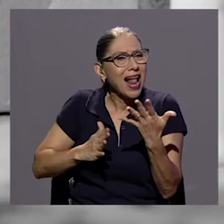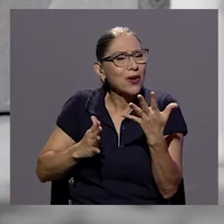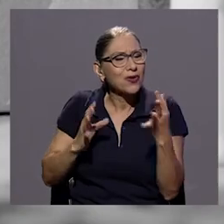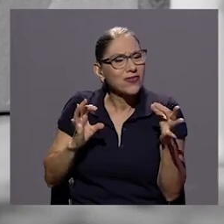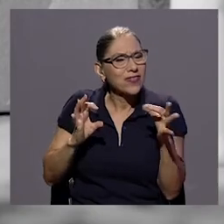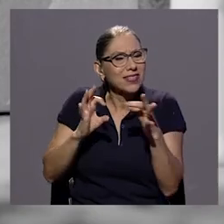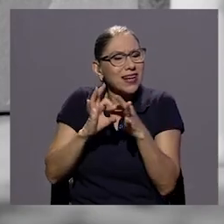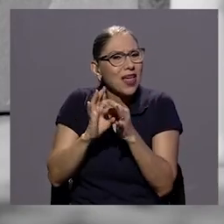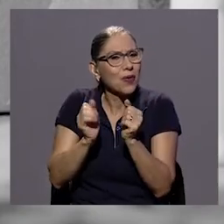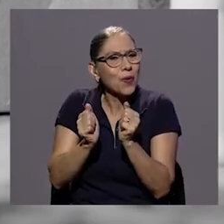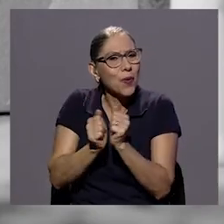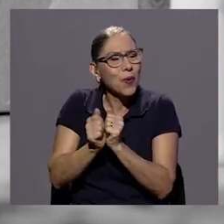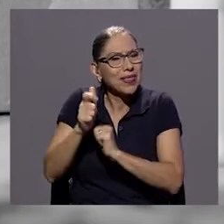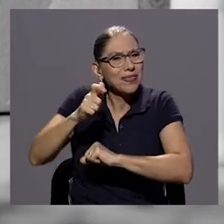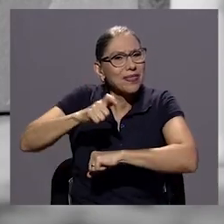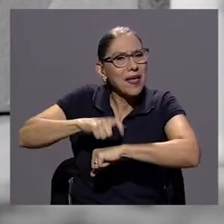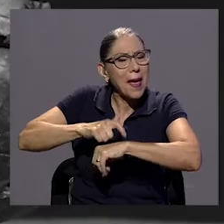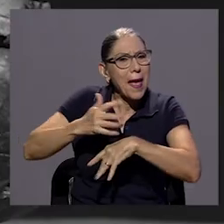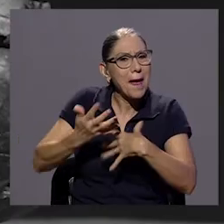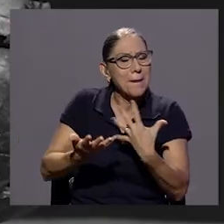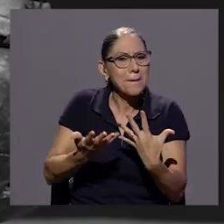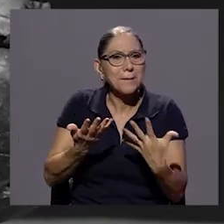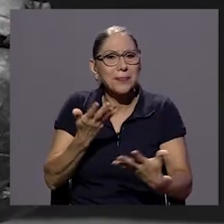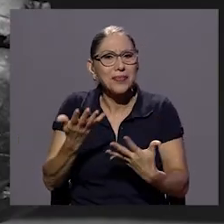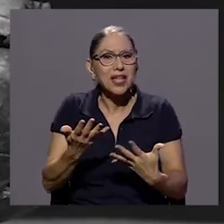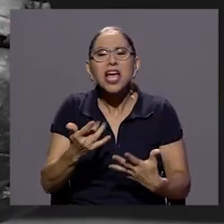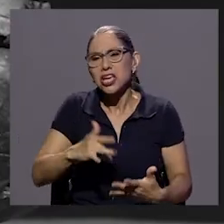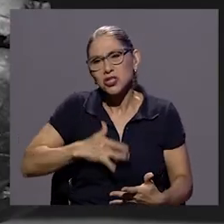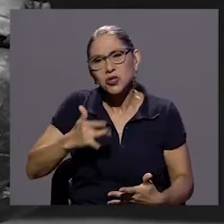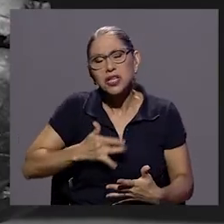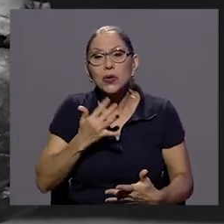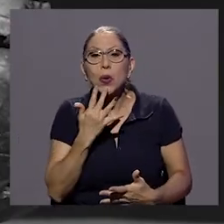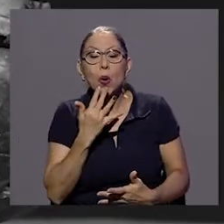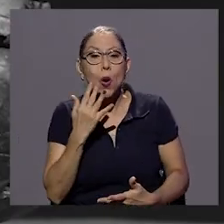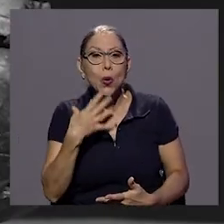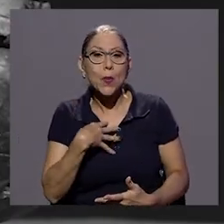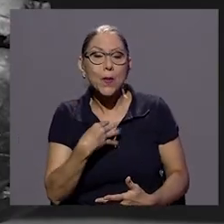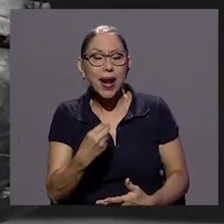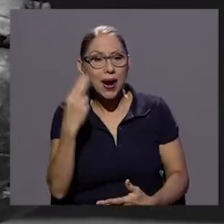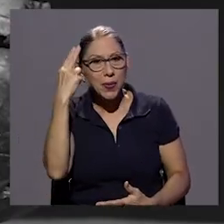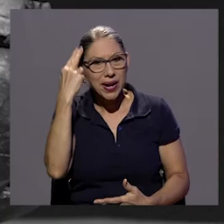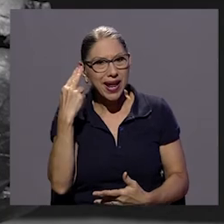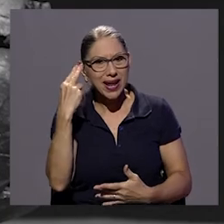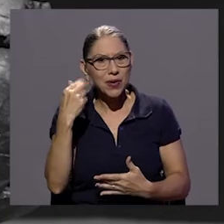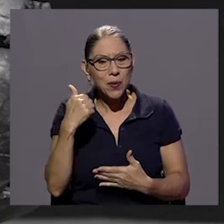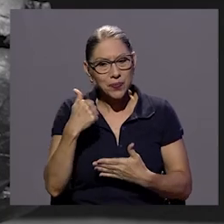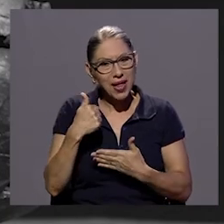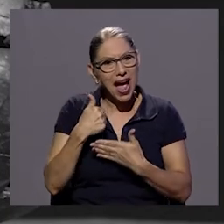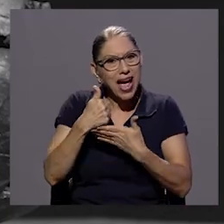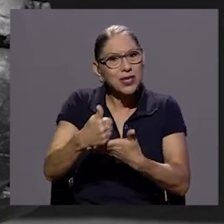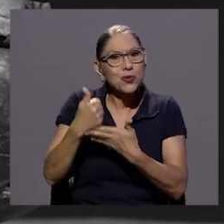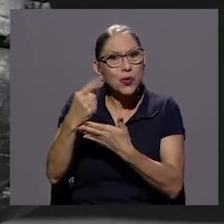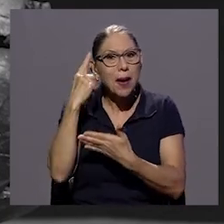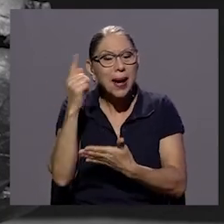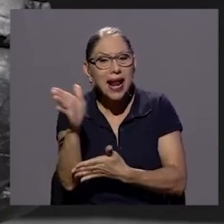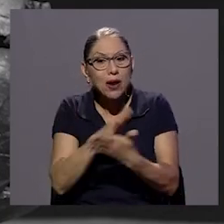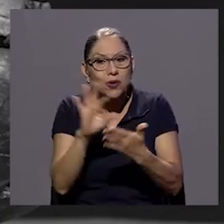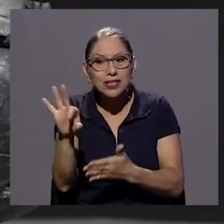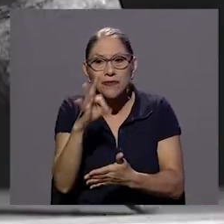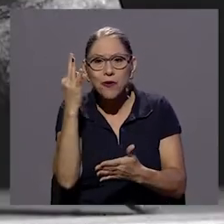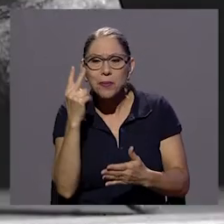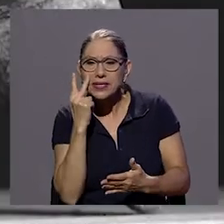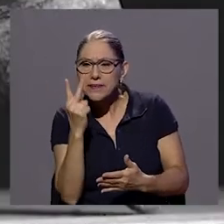una temporalidad tampoco y también siento que el blanco y negro ayuda a a veces a resaltar formas ¿verdad? y en ese sentido pues